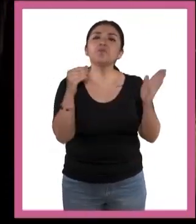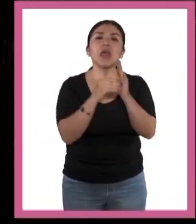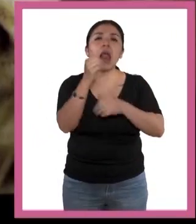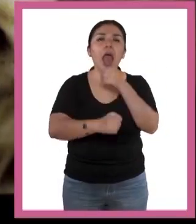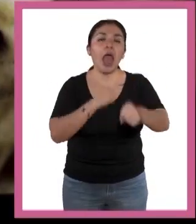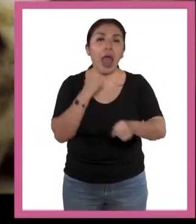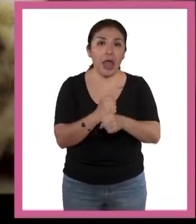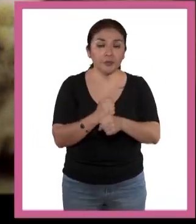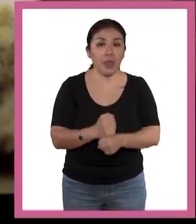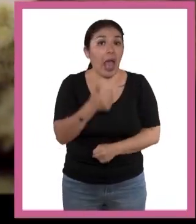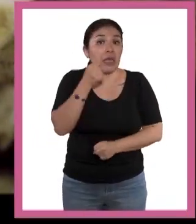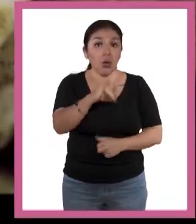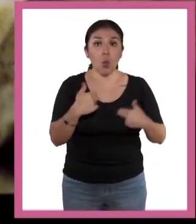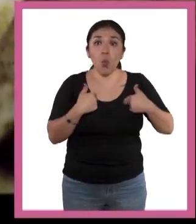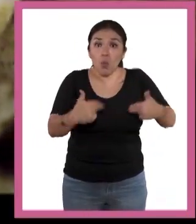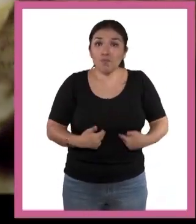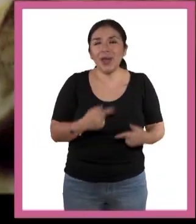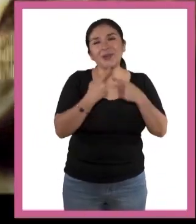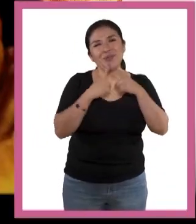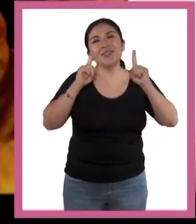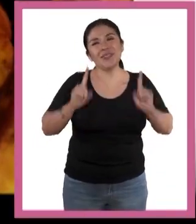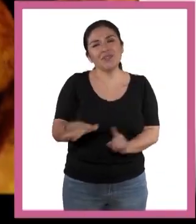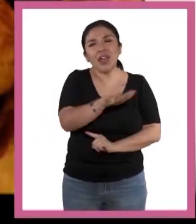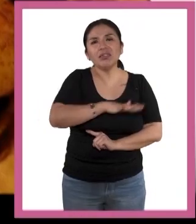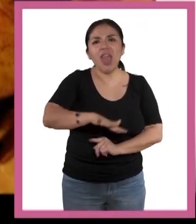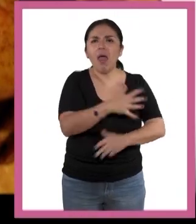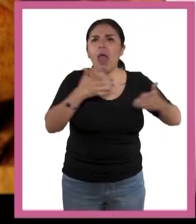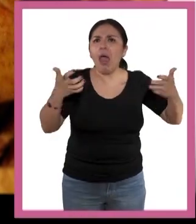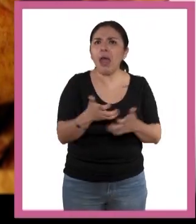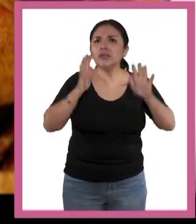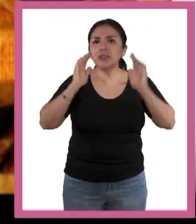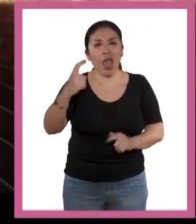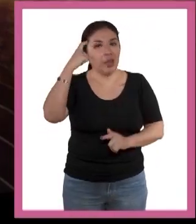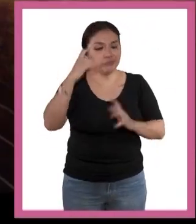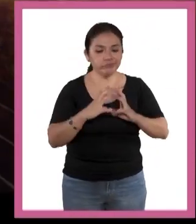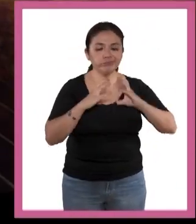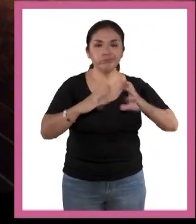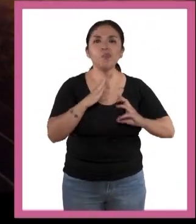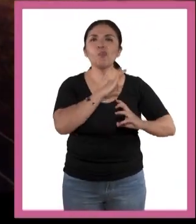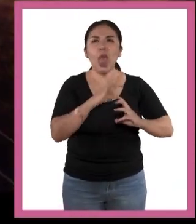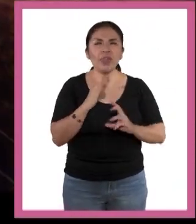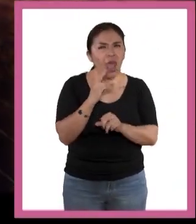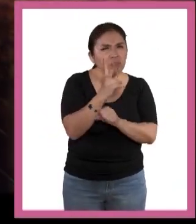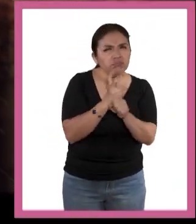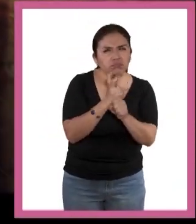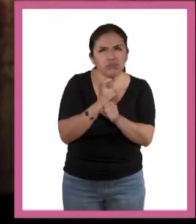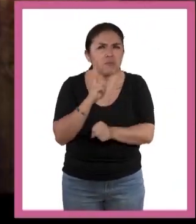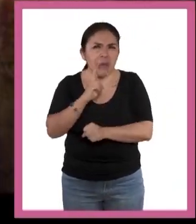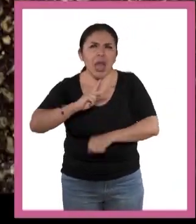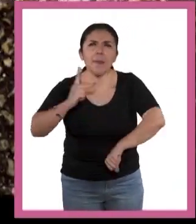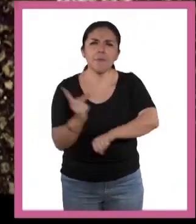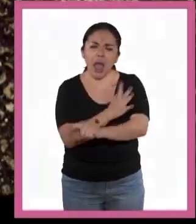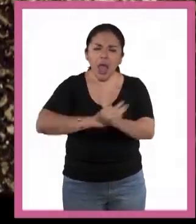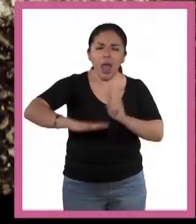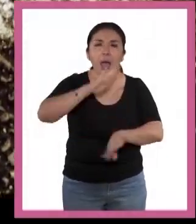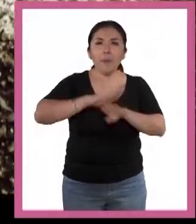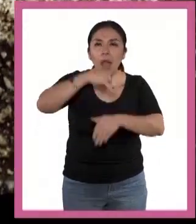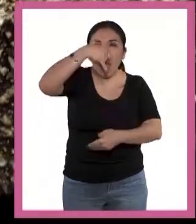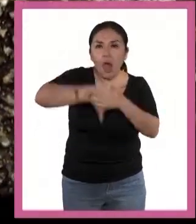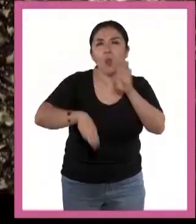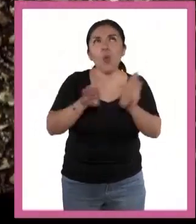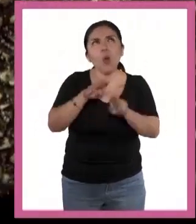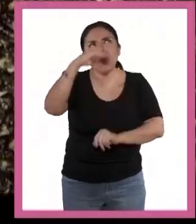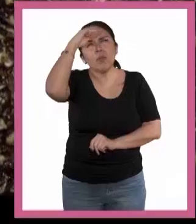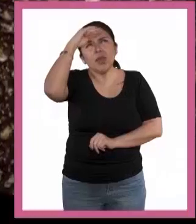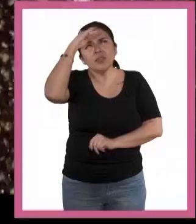Los seres humanos, en cambio, hemos desarrollado un cerebro que nos permite analizar la situación a fondo, pensar a futuro